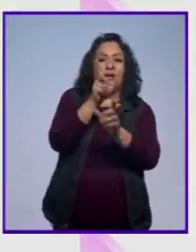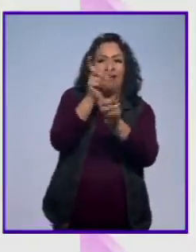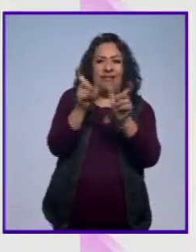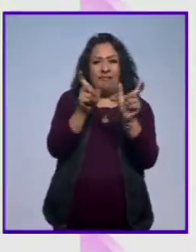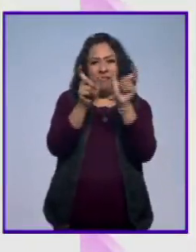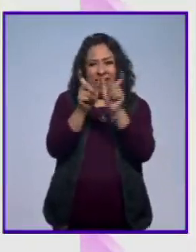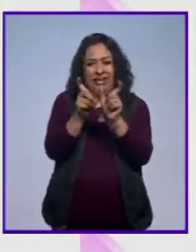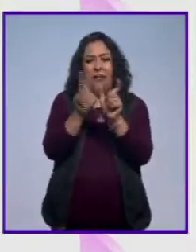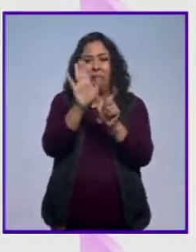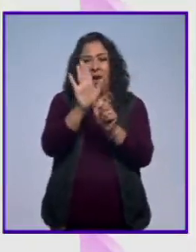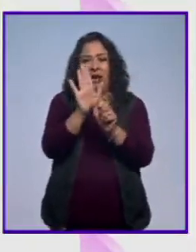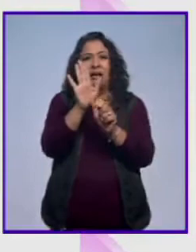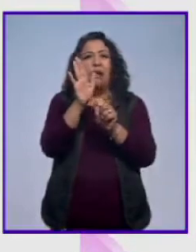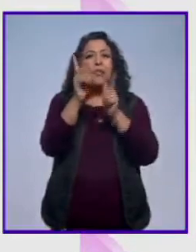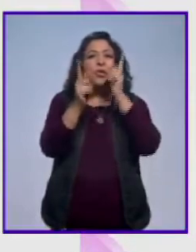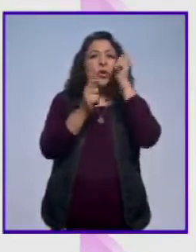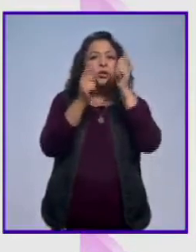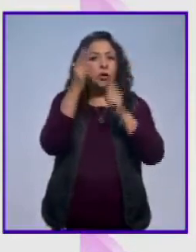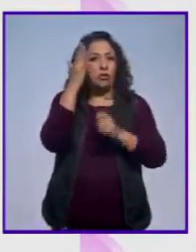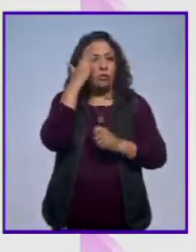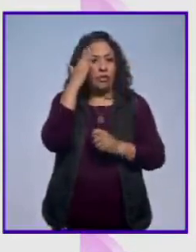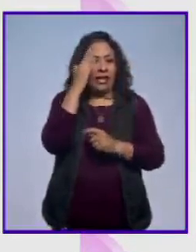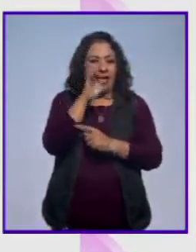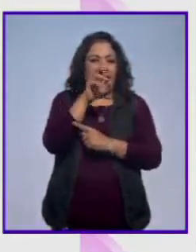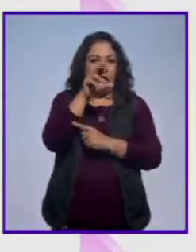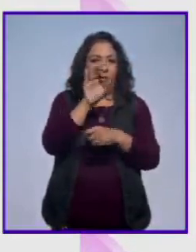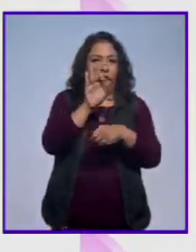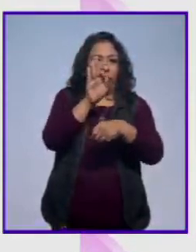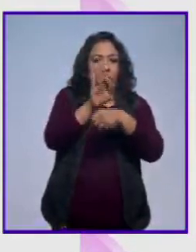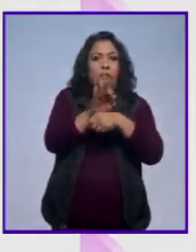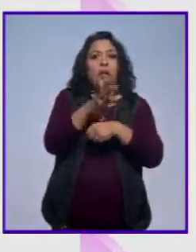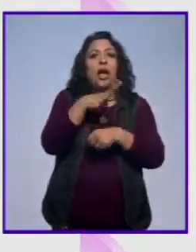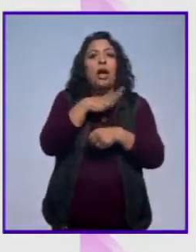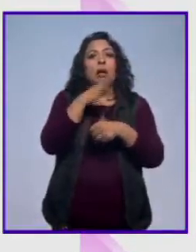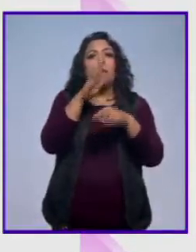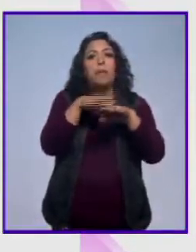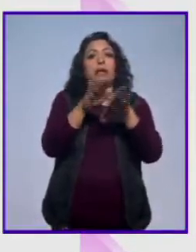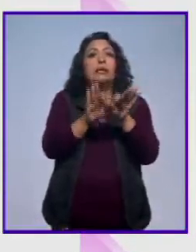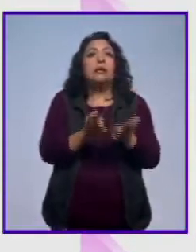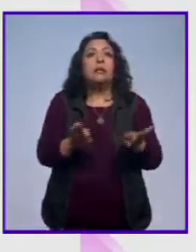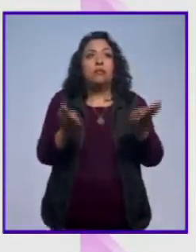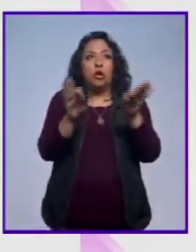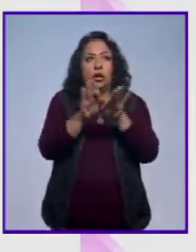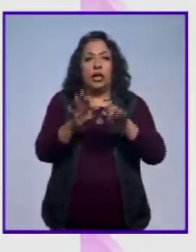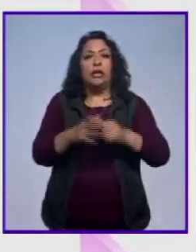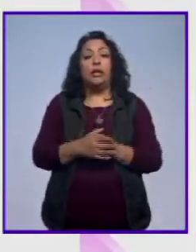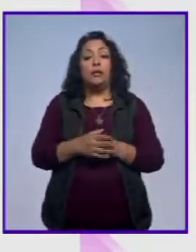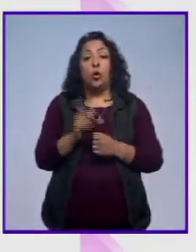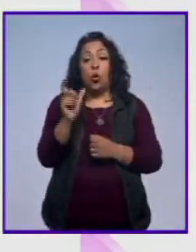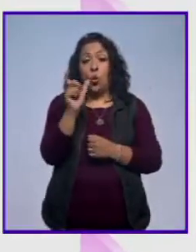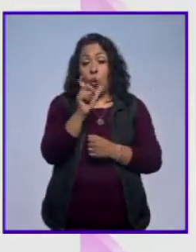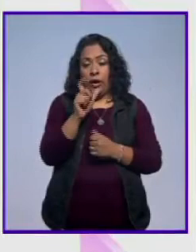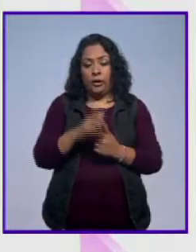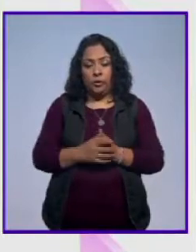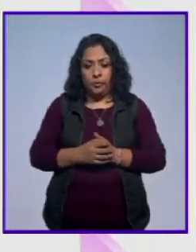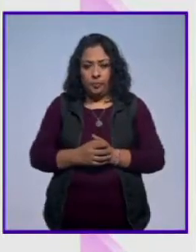la primordial, la que tiene la mayor relevancia. En el momento